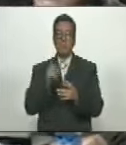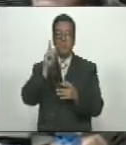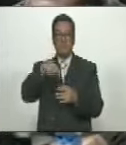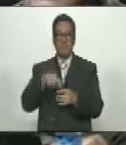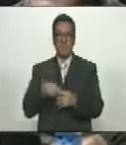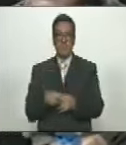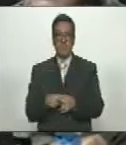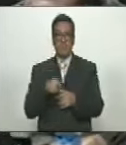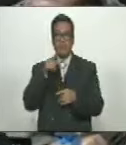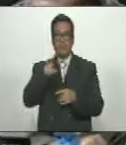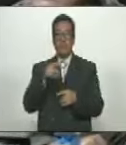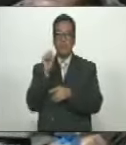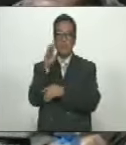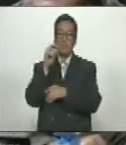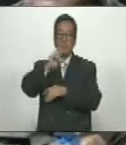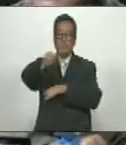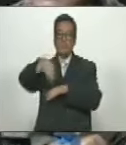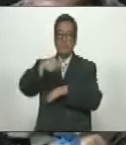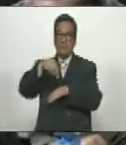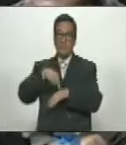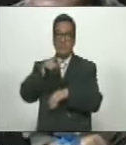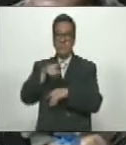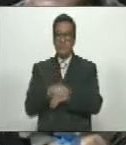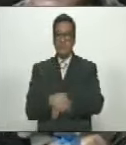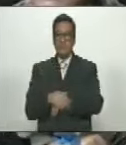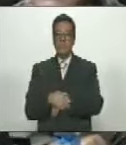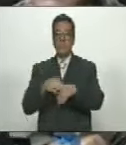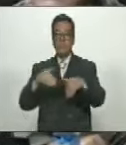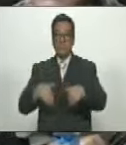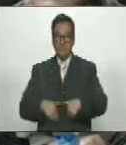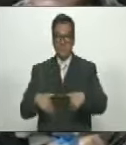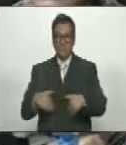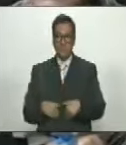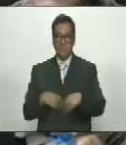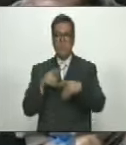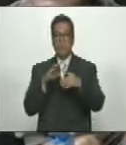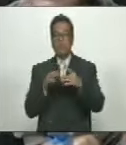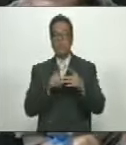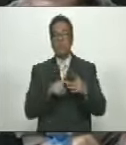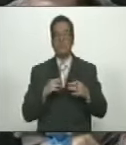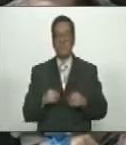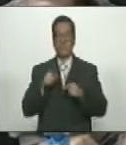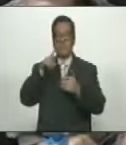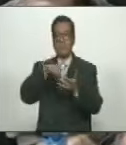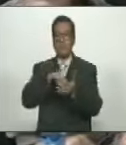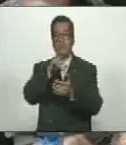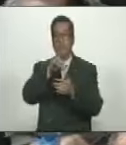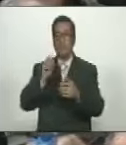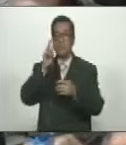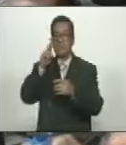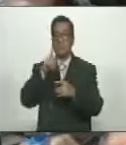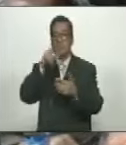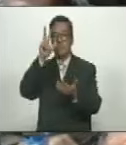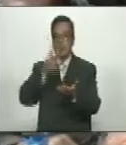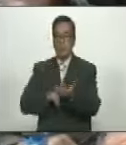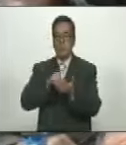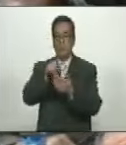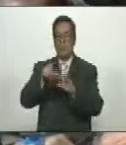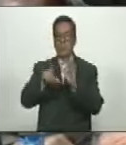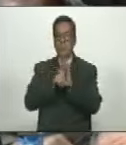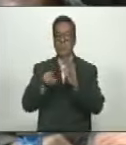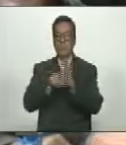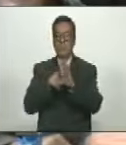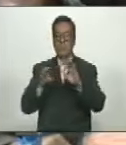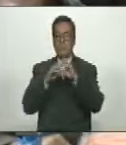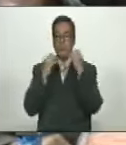Además También Desde Esta Asamblea Nacional Hemos Reforzado Reforzamos En El Año 2021 Con La Aprobación De La Ley